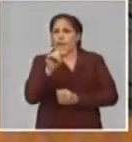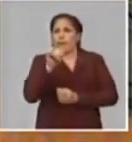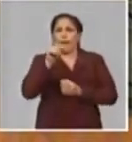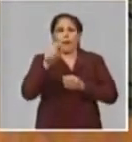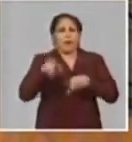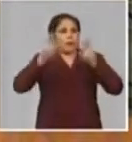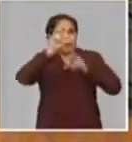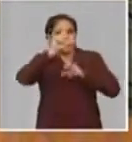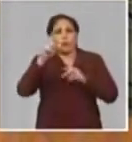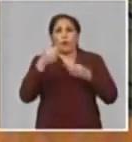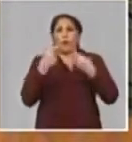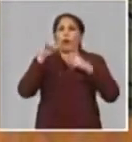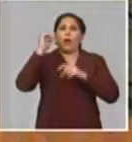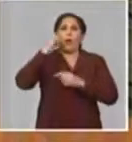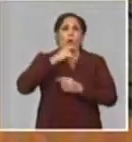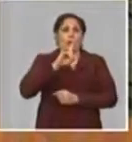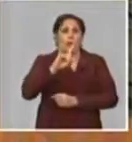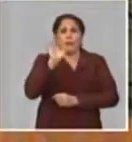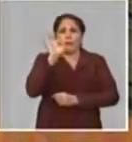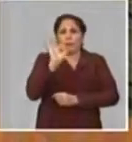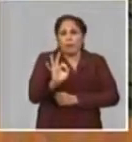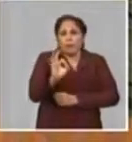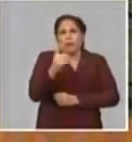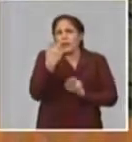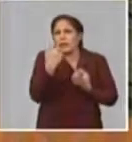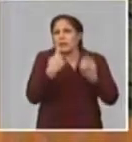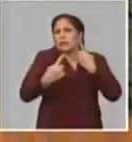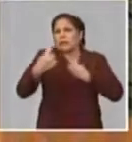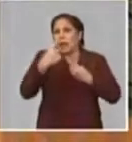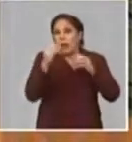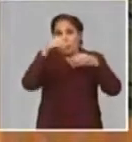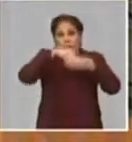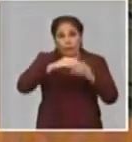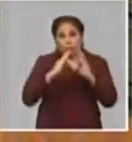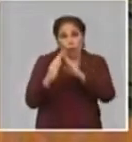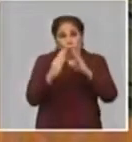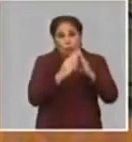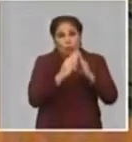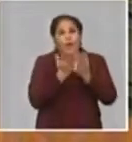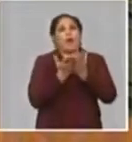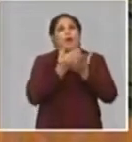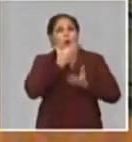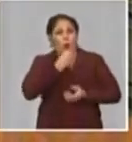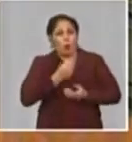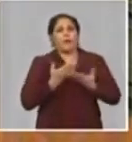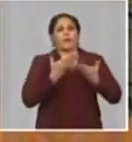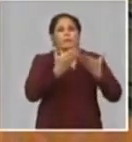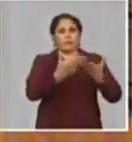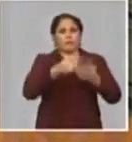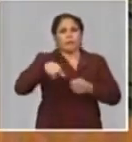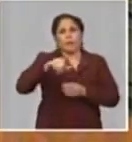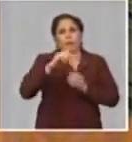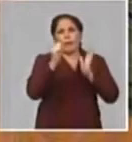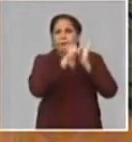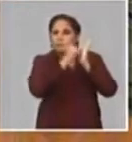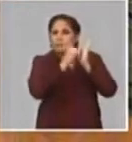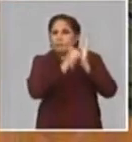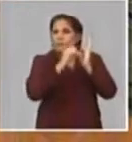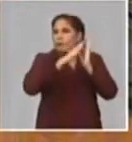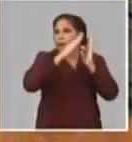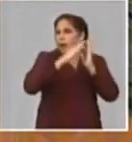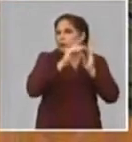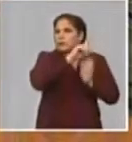instituciones, la Unión de Jóvenes Comunistas, se necesita en la propia comunidad. Teniendo en cuenta eso, las propias pesquisas han estado